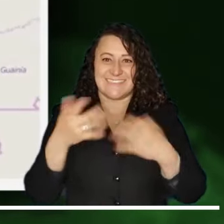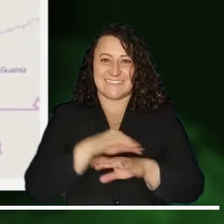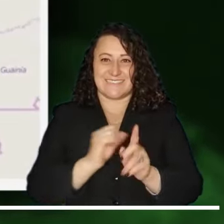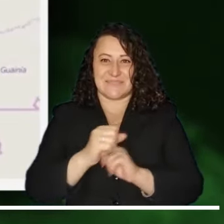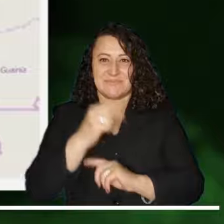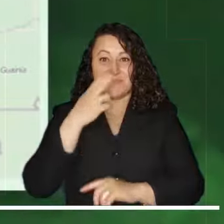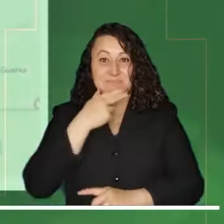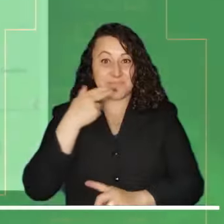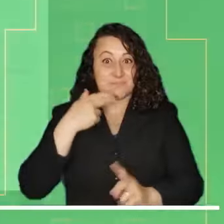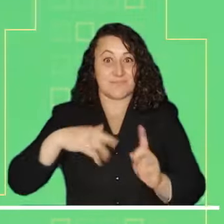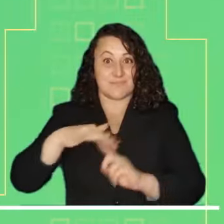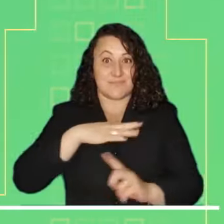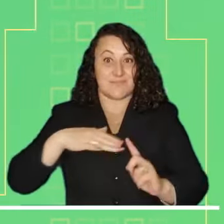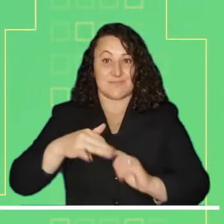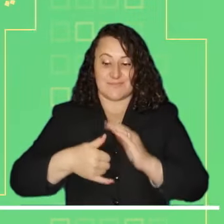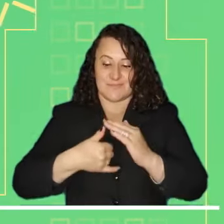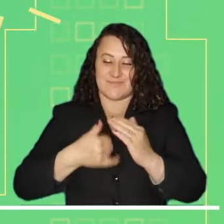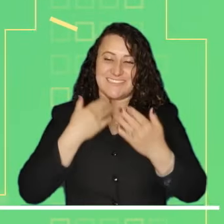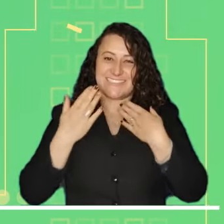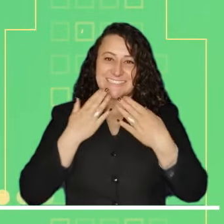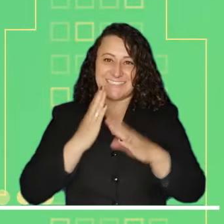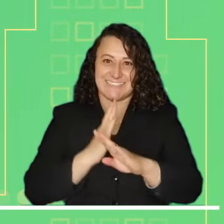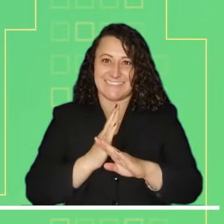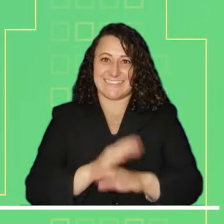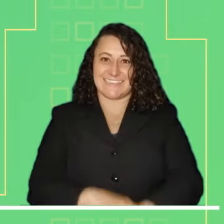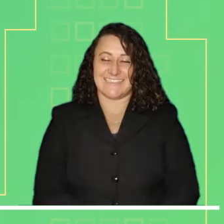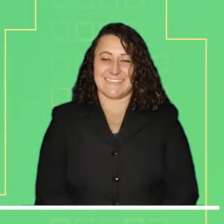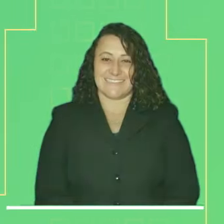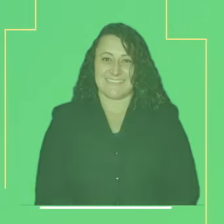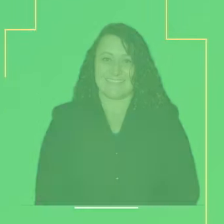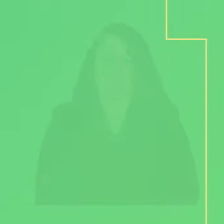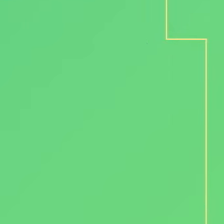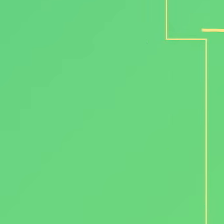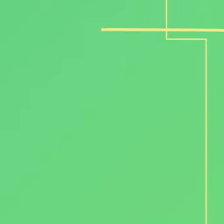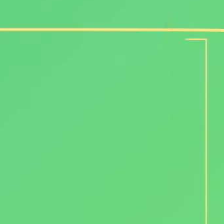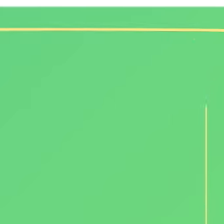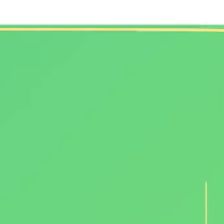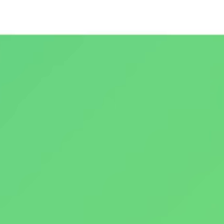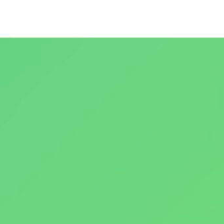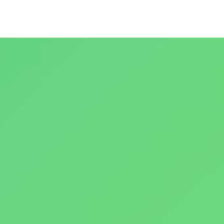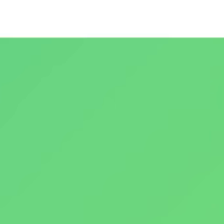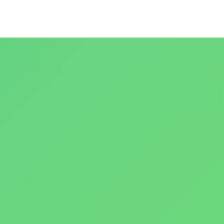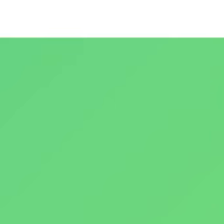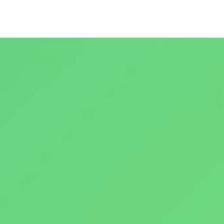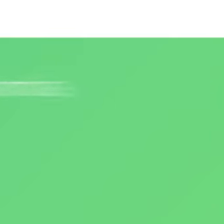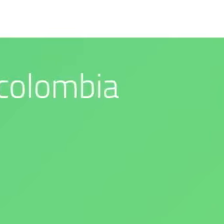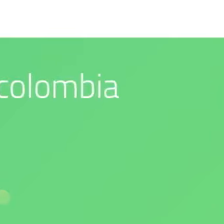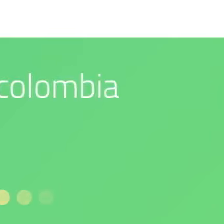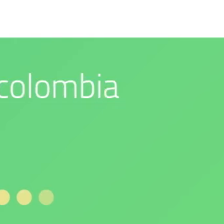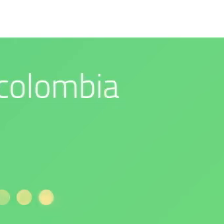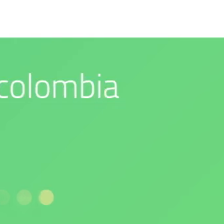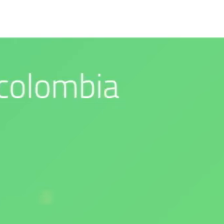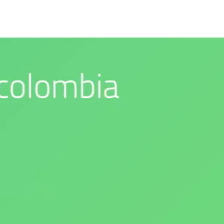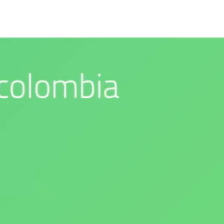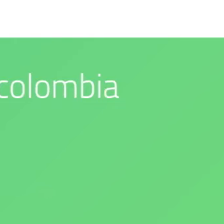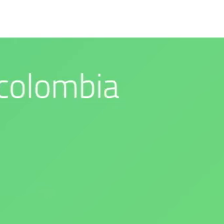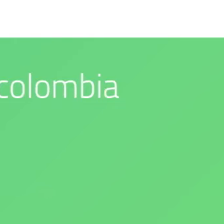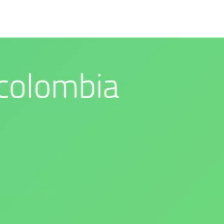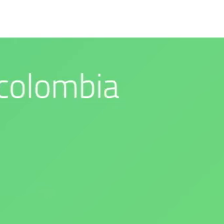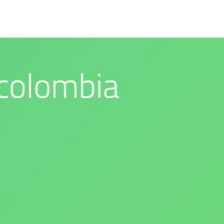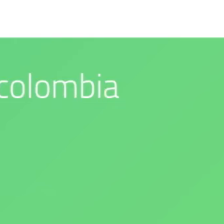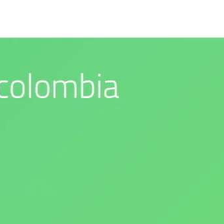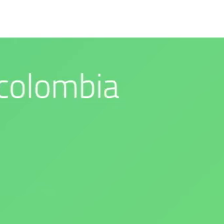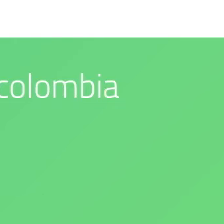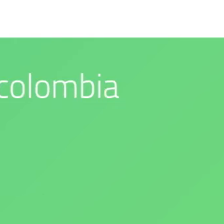deslizamientos. Síguenos en nuestras redes sociales. Nuestro compromiso es con el medio ambiente y de